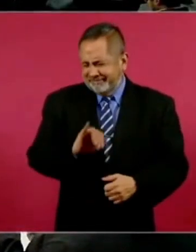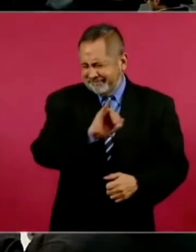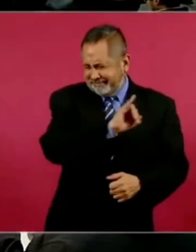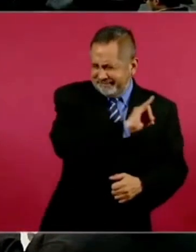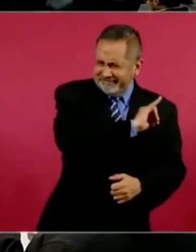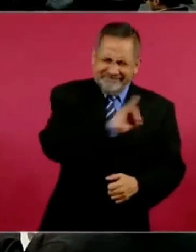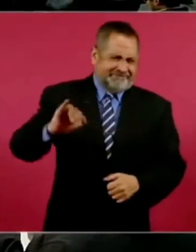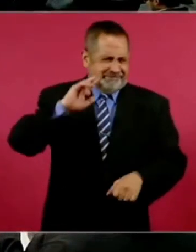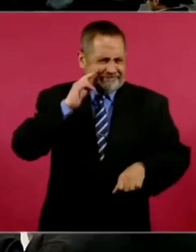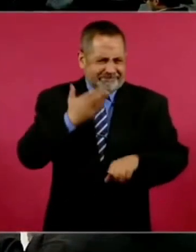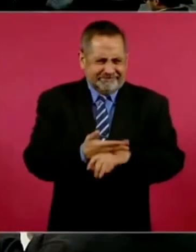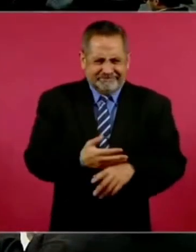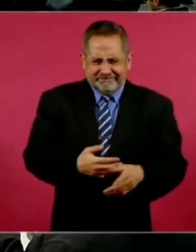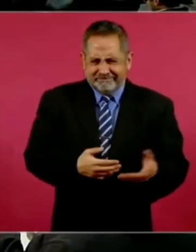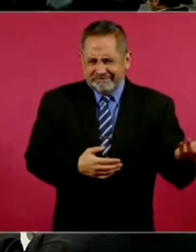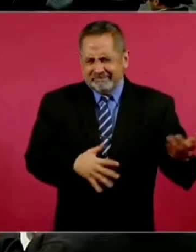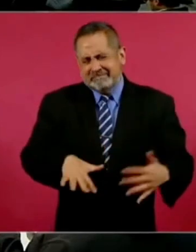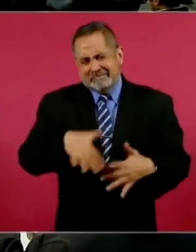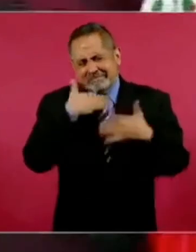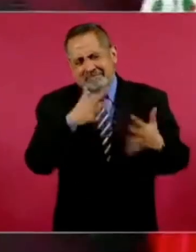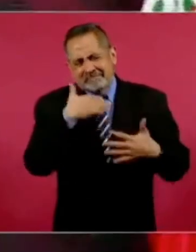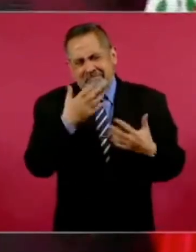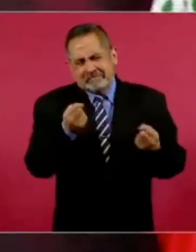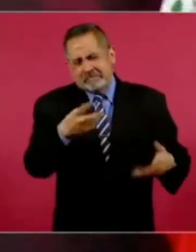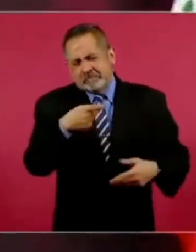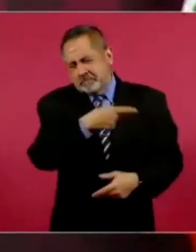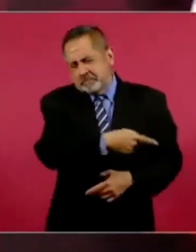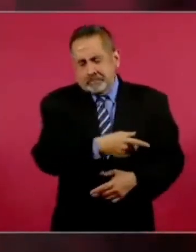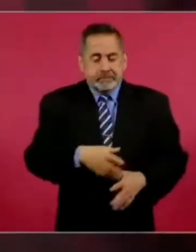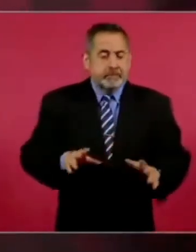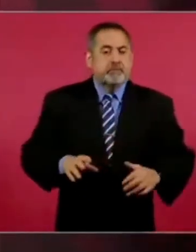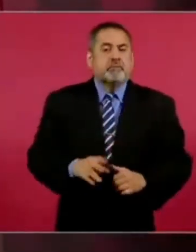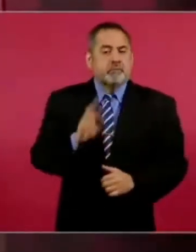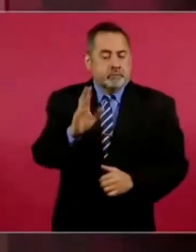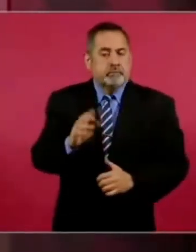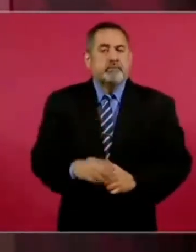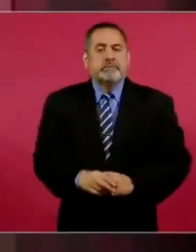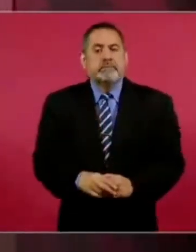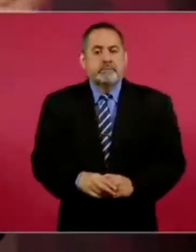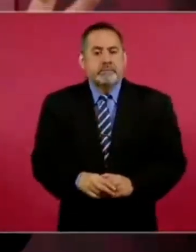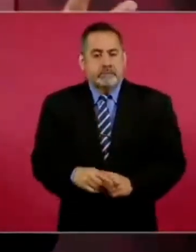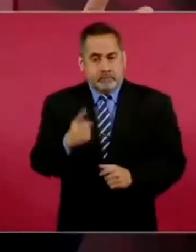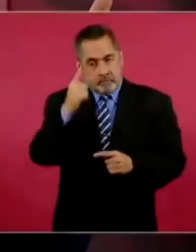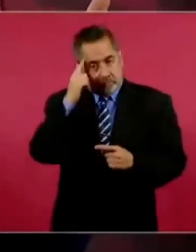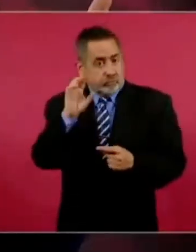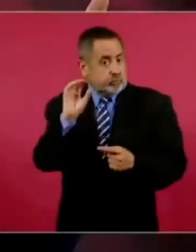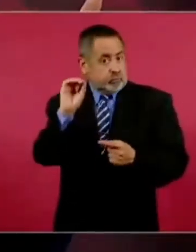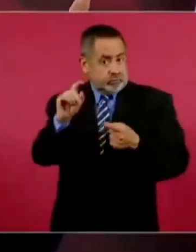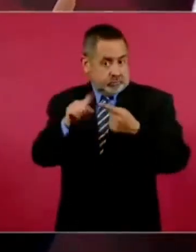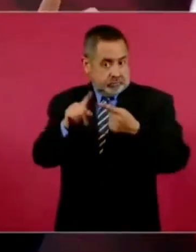A la a productivismo. másocadas. Ese es una opción,